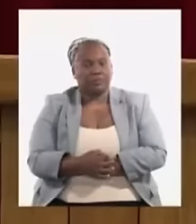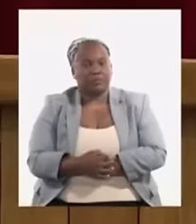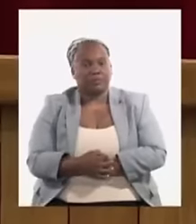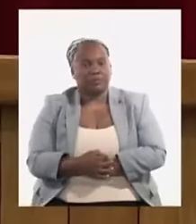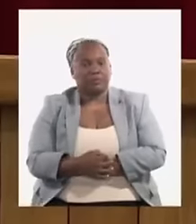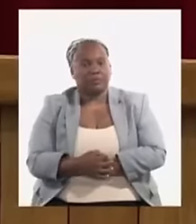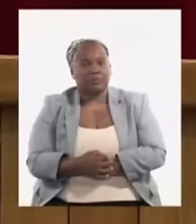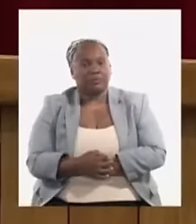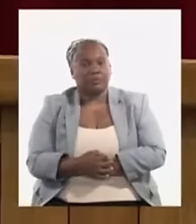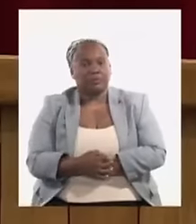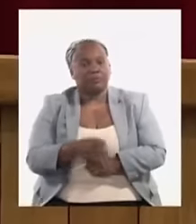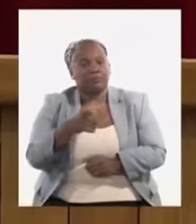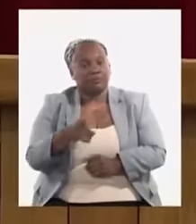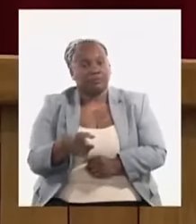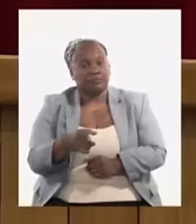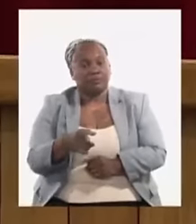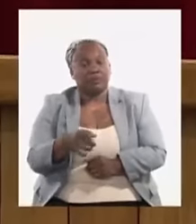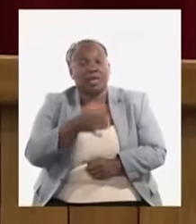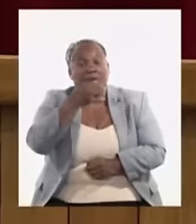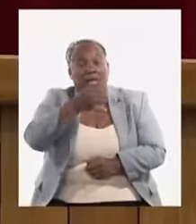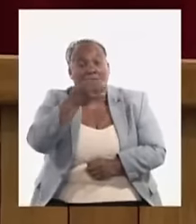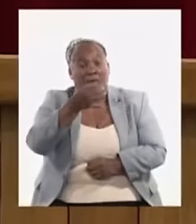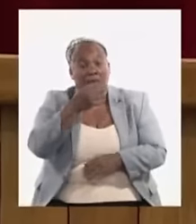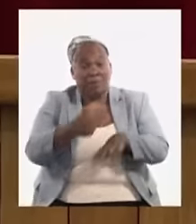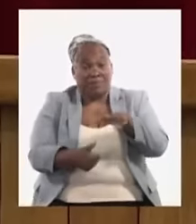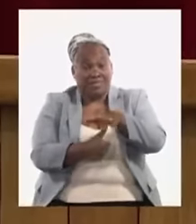Como expresara el presidente Lazo,